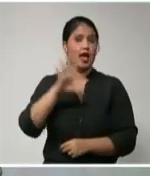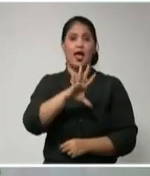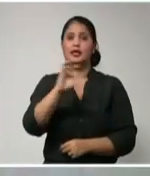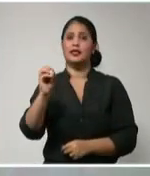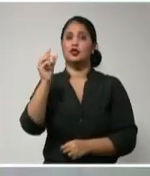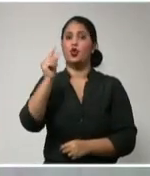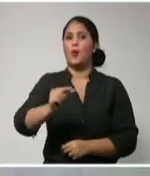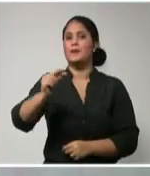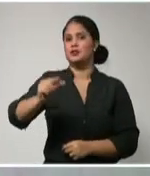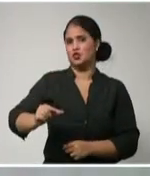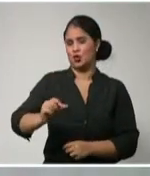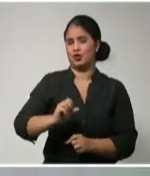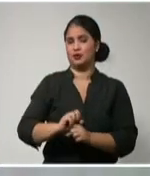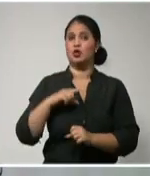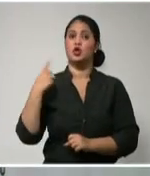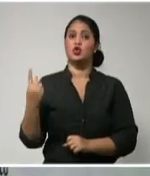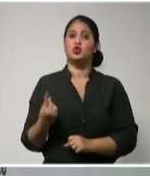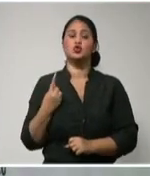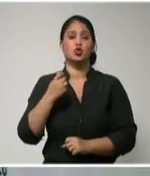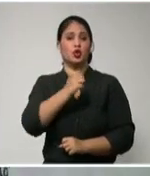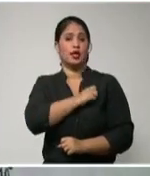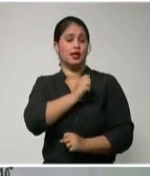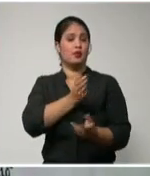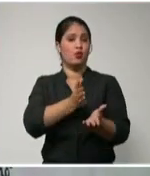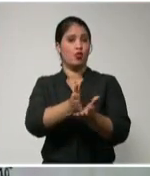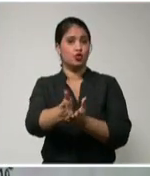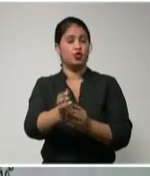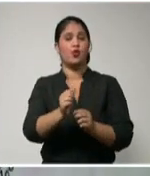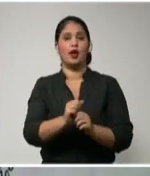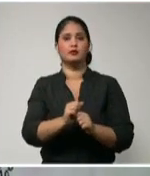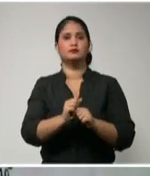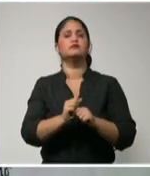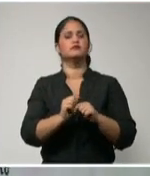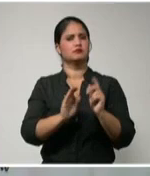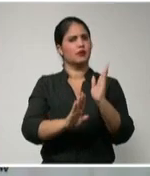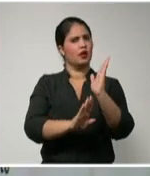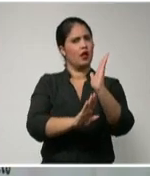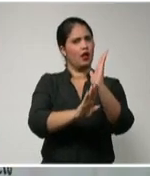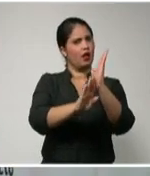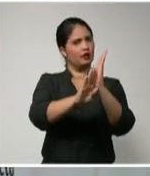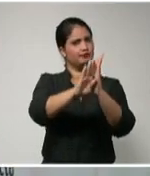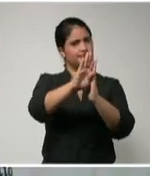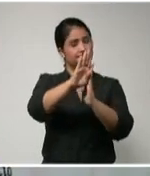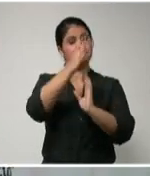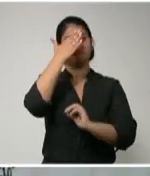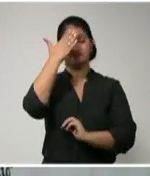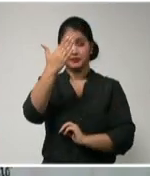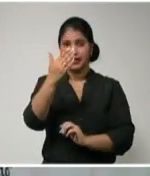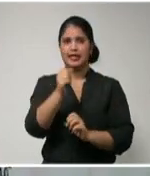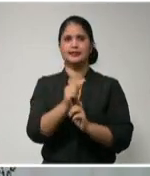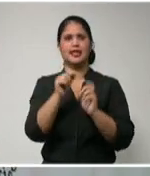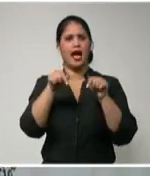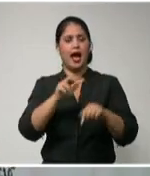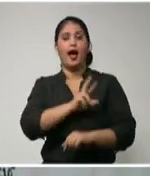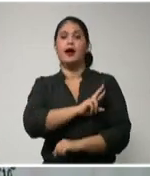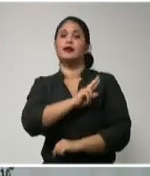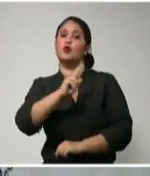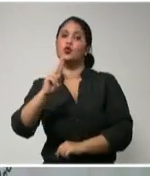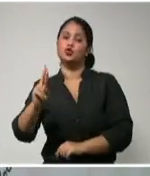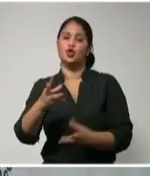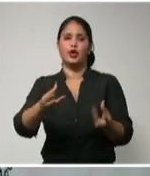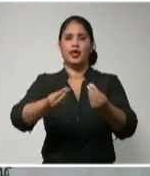seguir implantando, seguir logrando los éxitos que hemos logrado ahora, participar en formación de nuevas